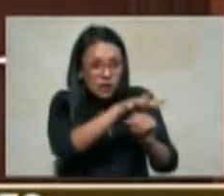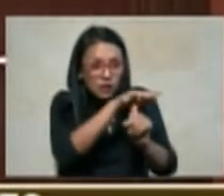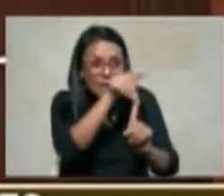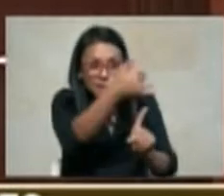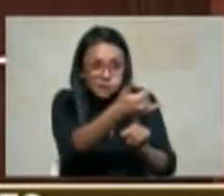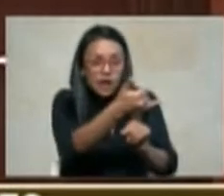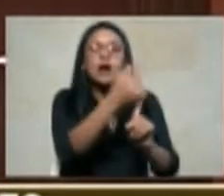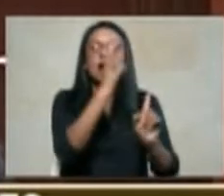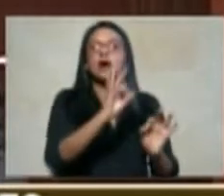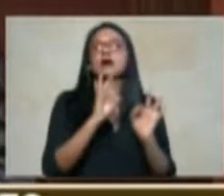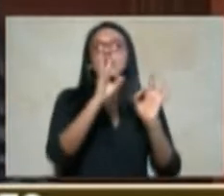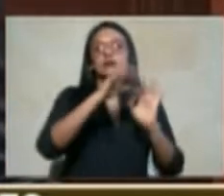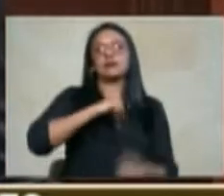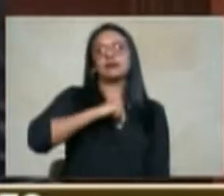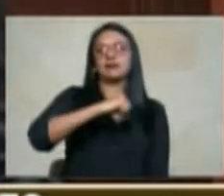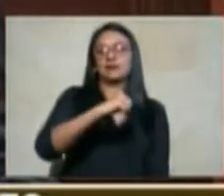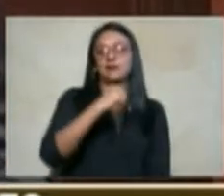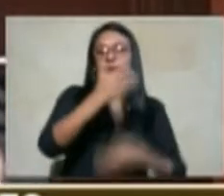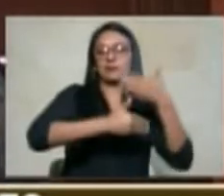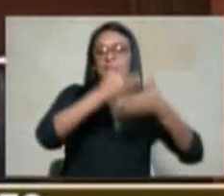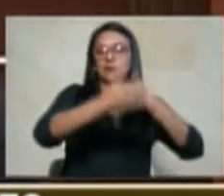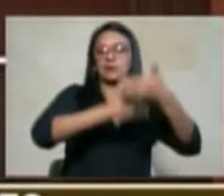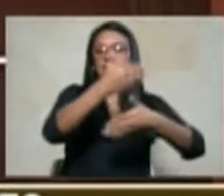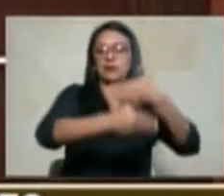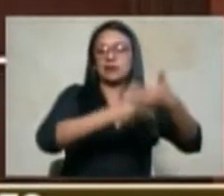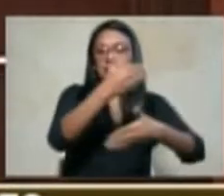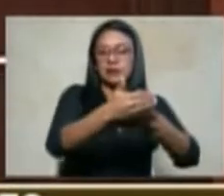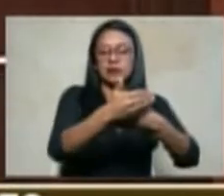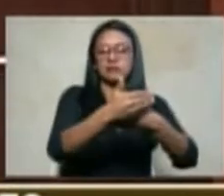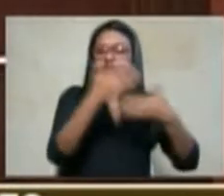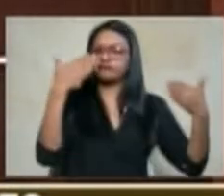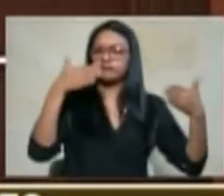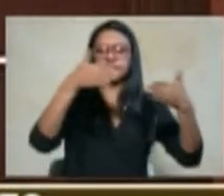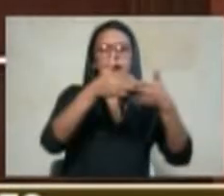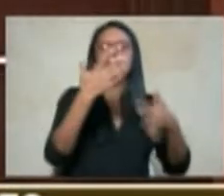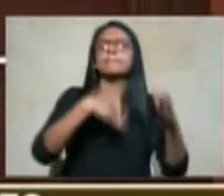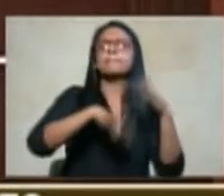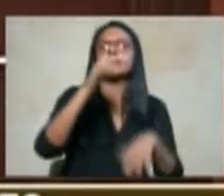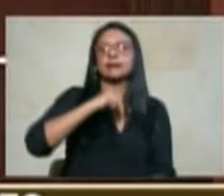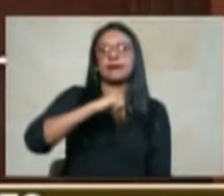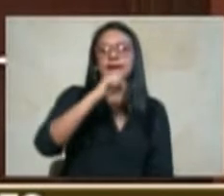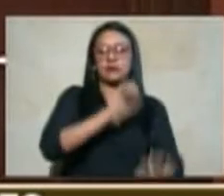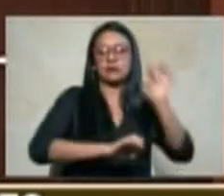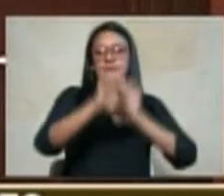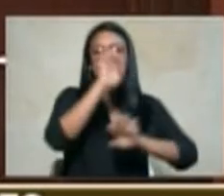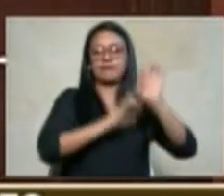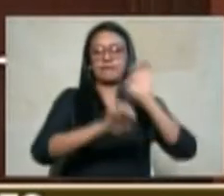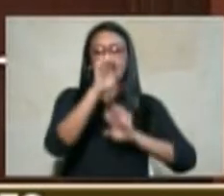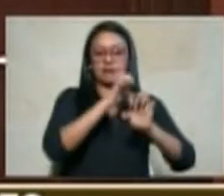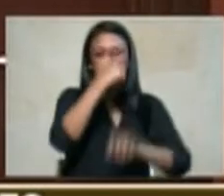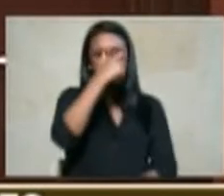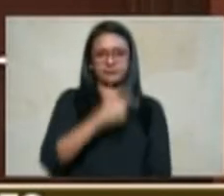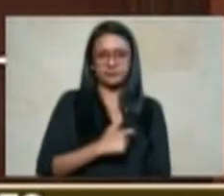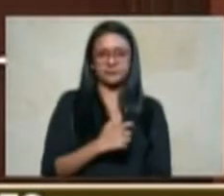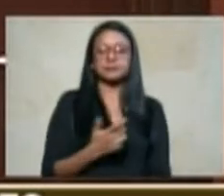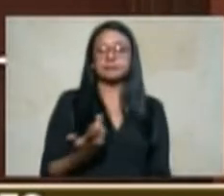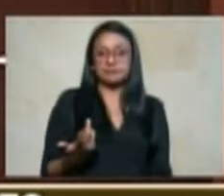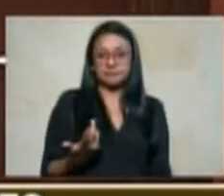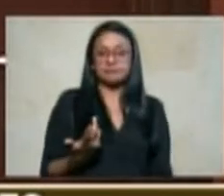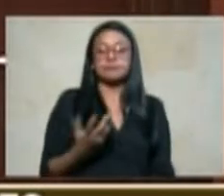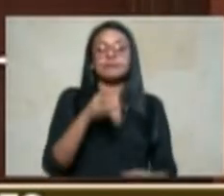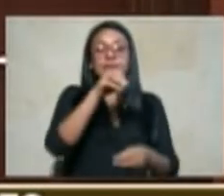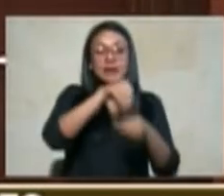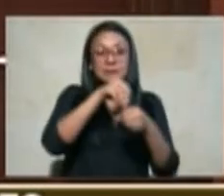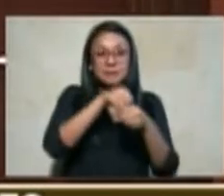procesales y puntualmente el derecho a la defensa incluso desde la misma etapa administrativa